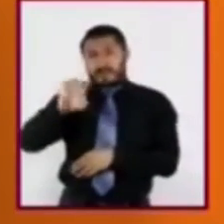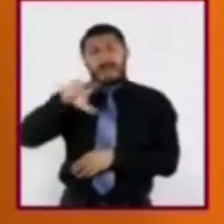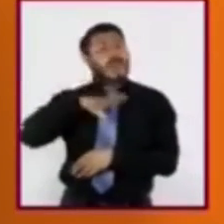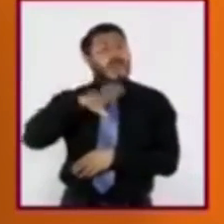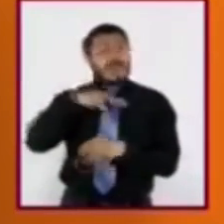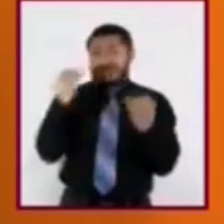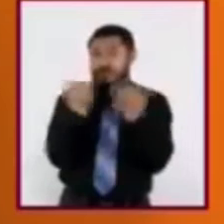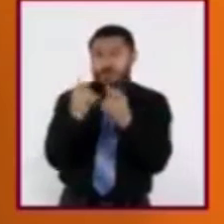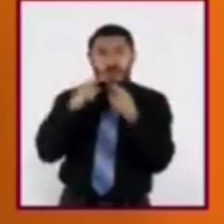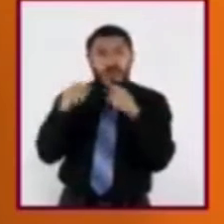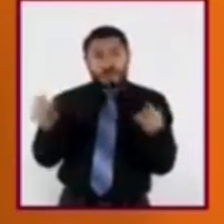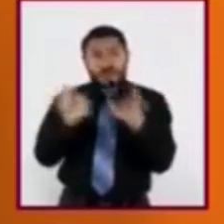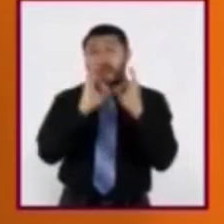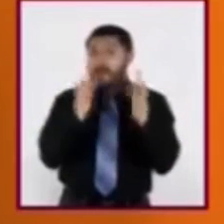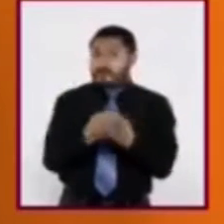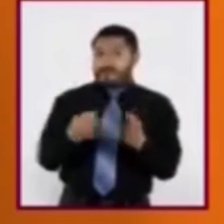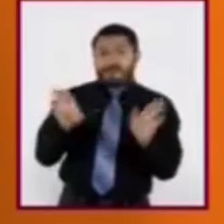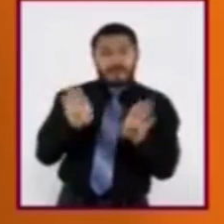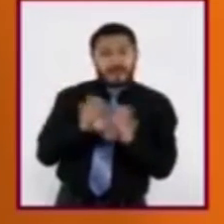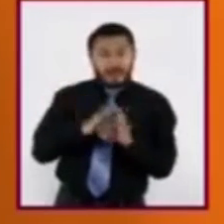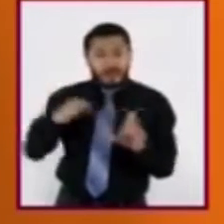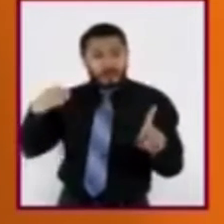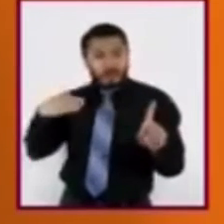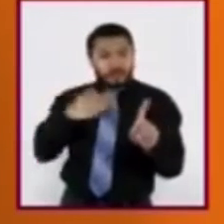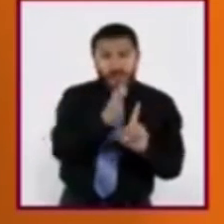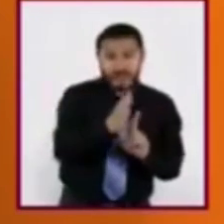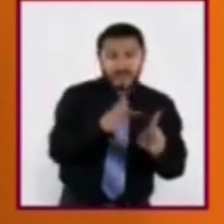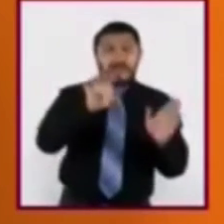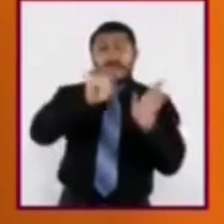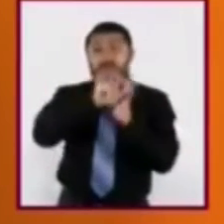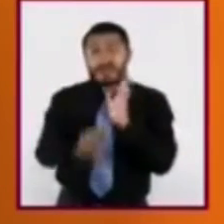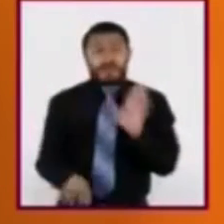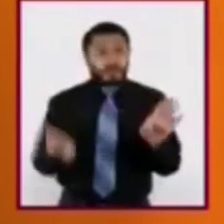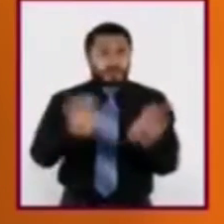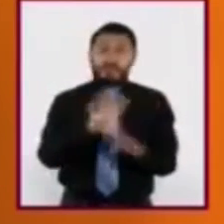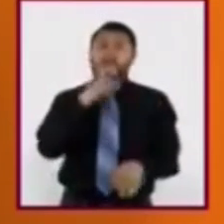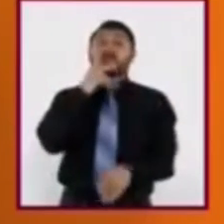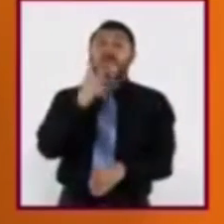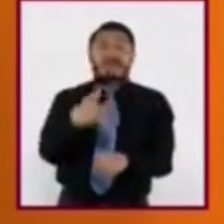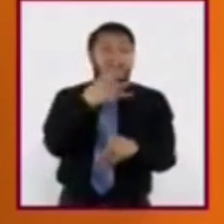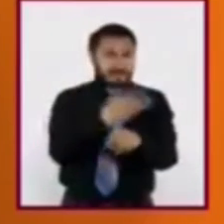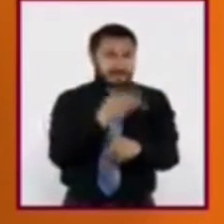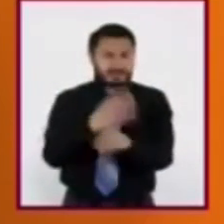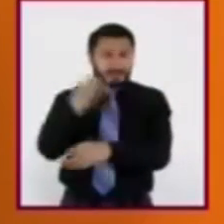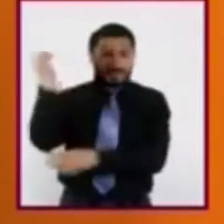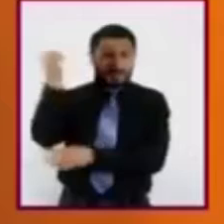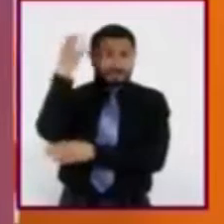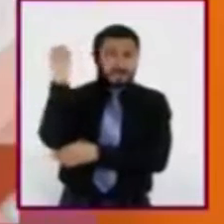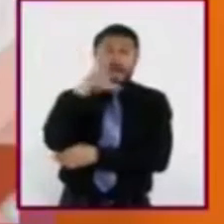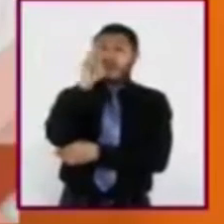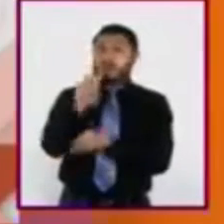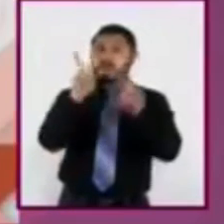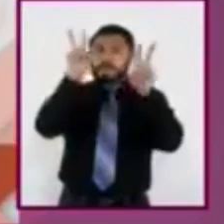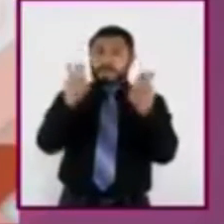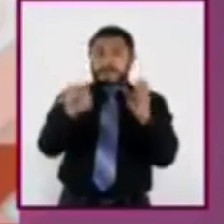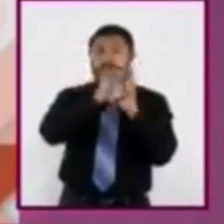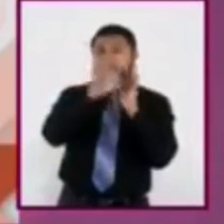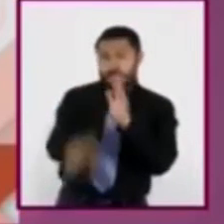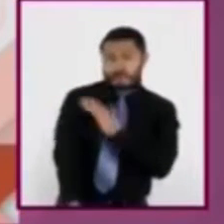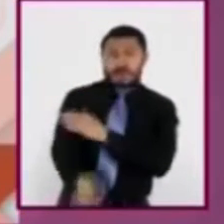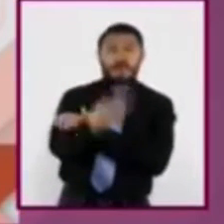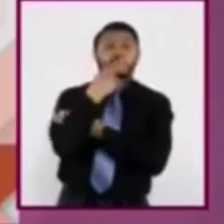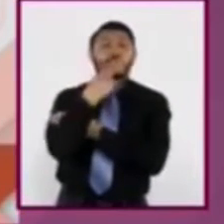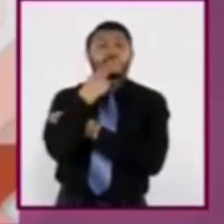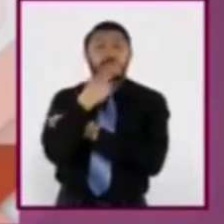indirecto, es decir, que sus palabras fueron adaptadas al discurso, y en ese caso no lleva comillas, sino que se